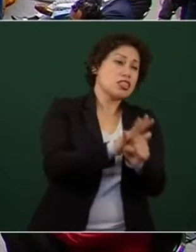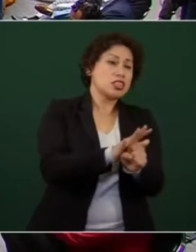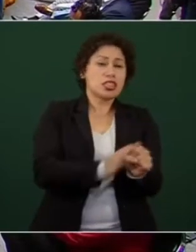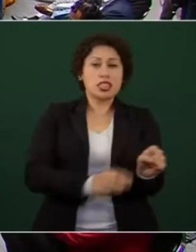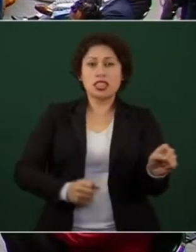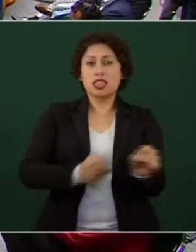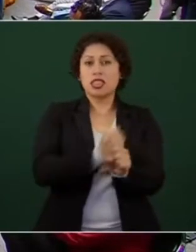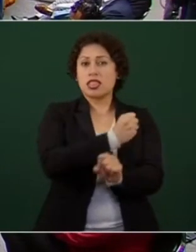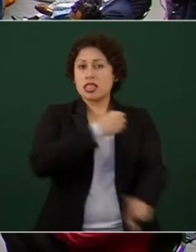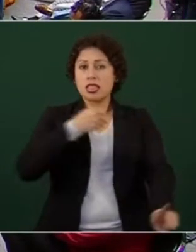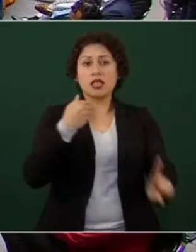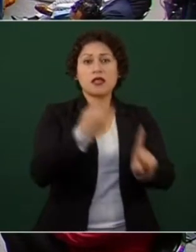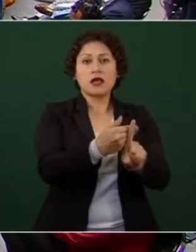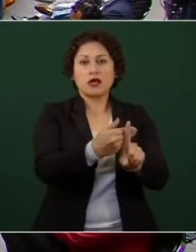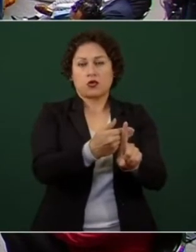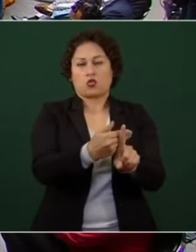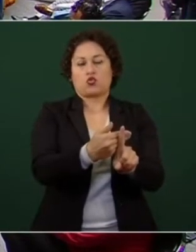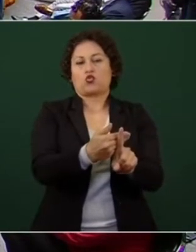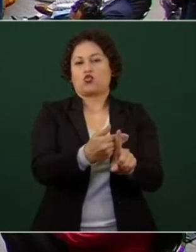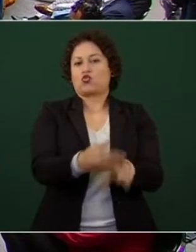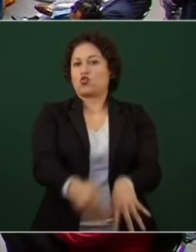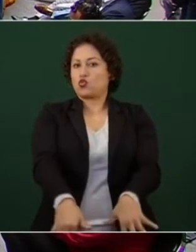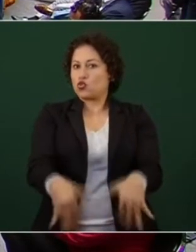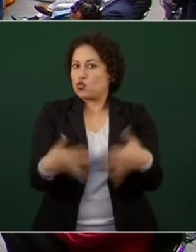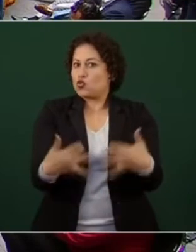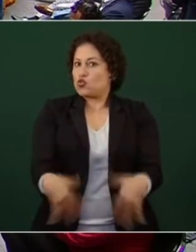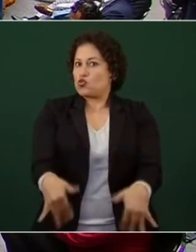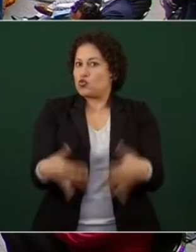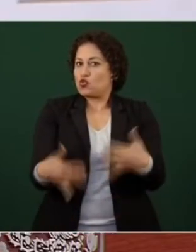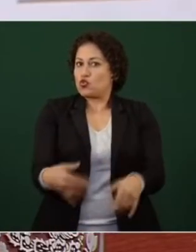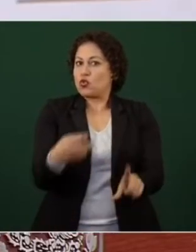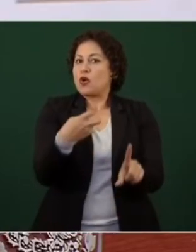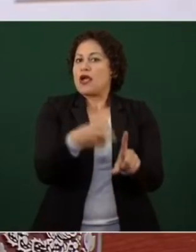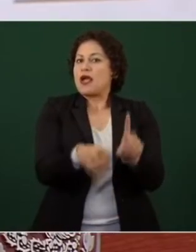para crear una sospecha